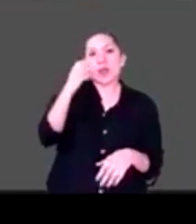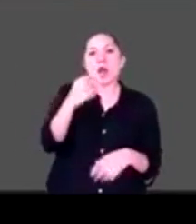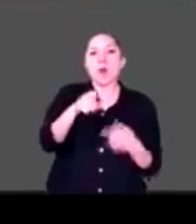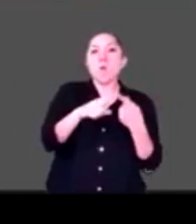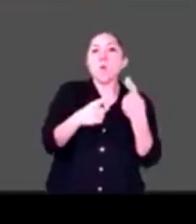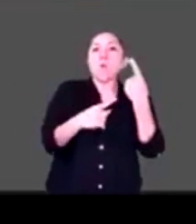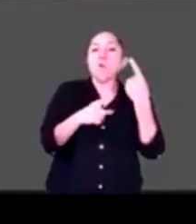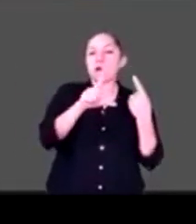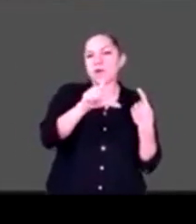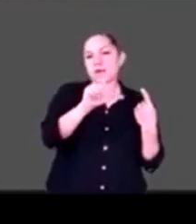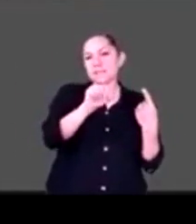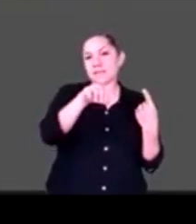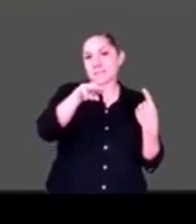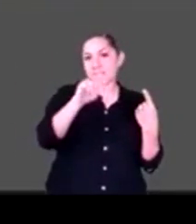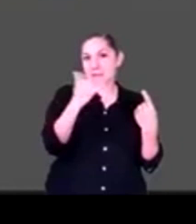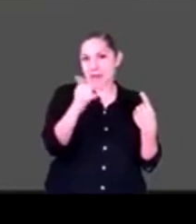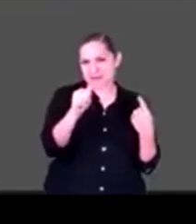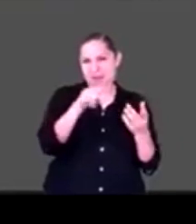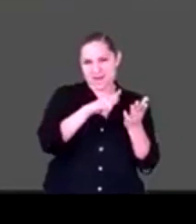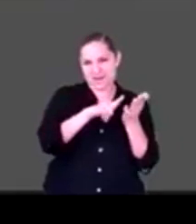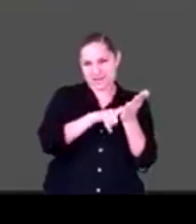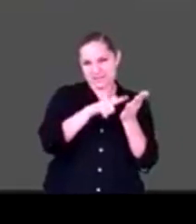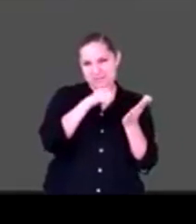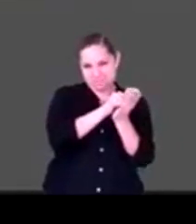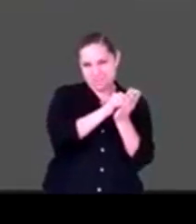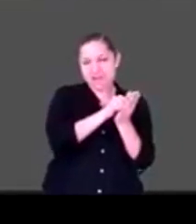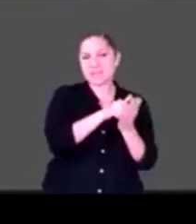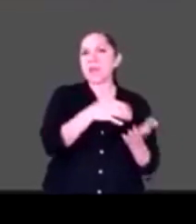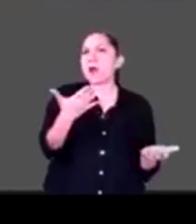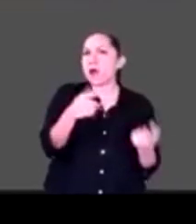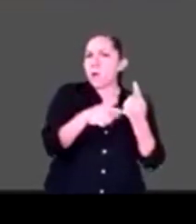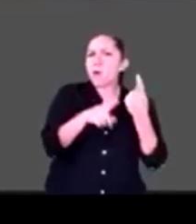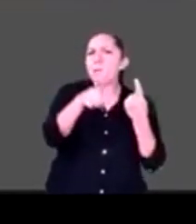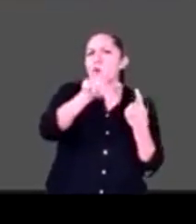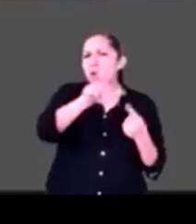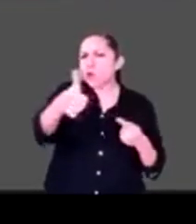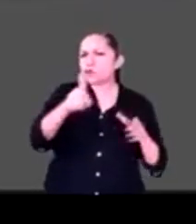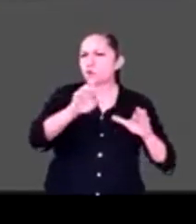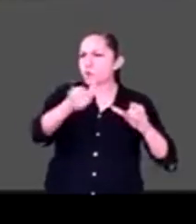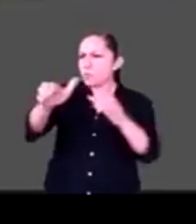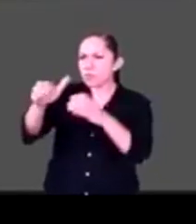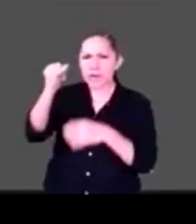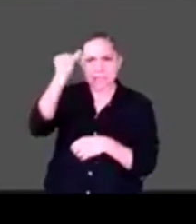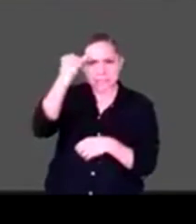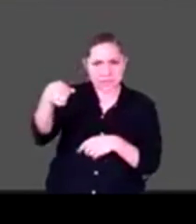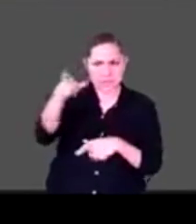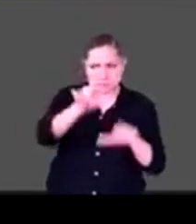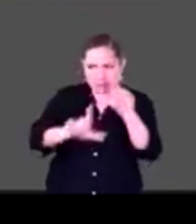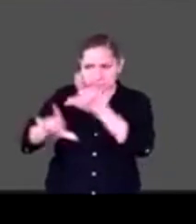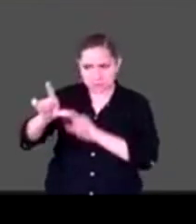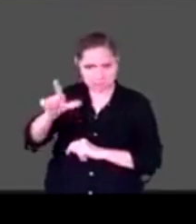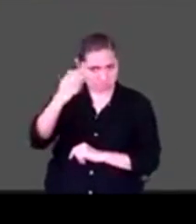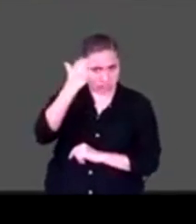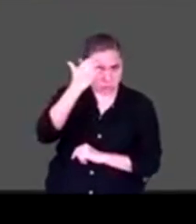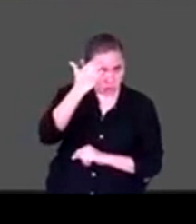si tú conoces de algunas otras comunidades indígenas. No, no, lo interesante en las comunidades indígenas es que